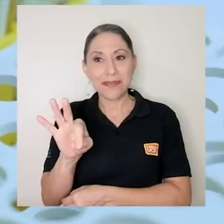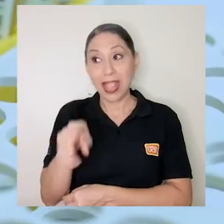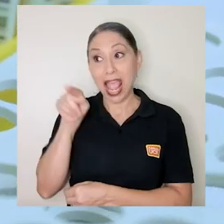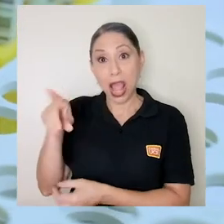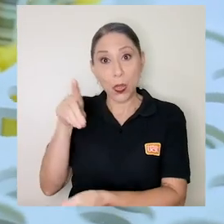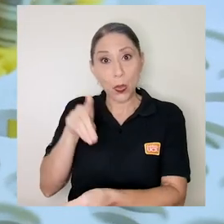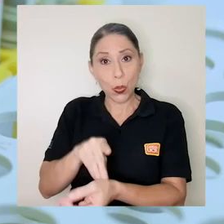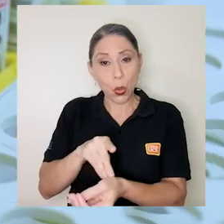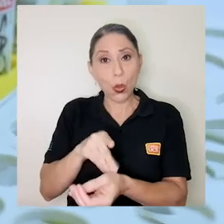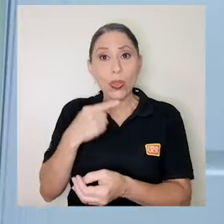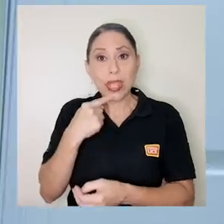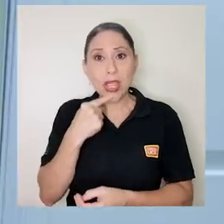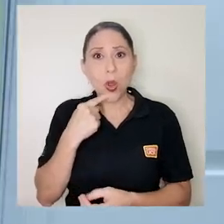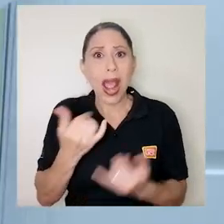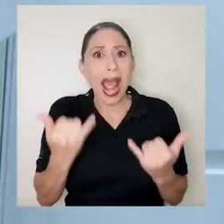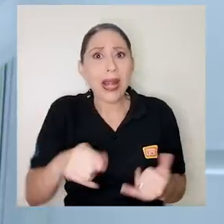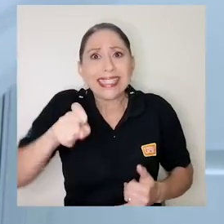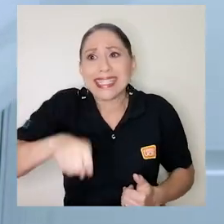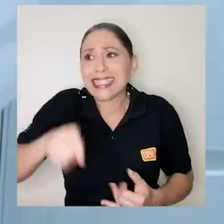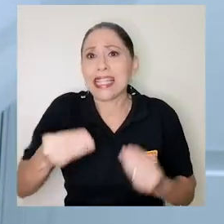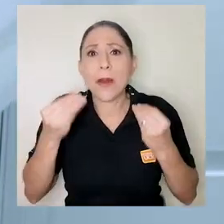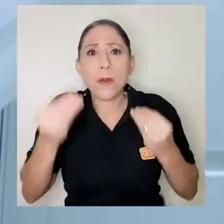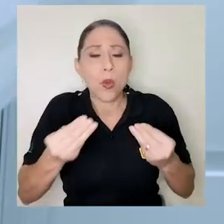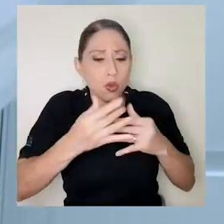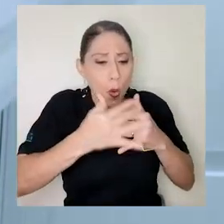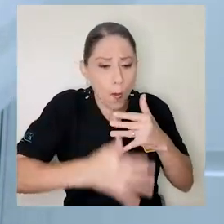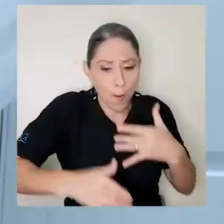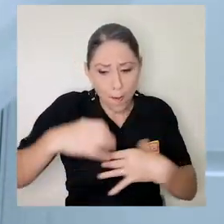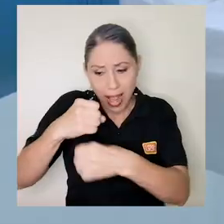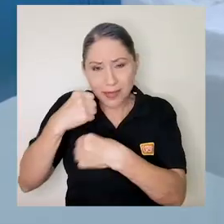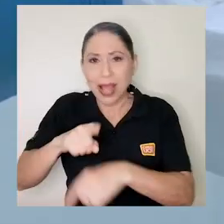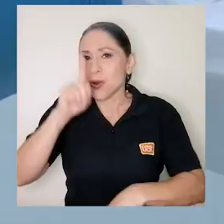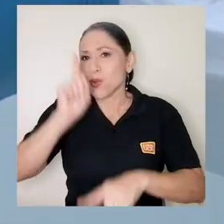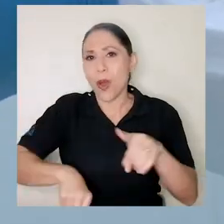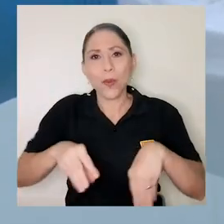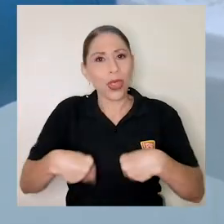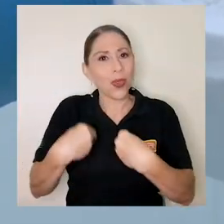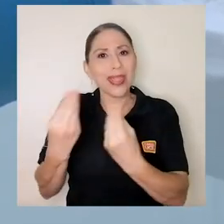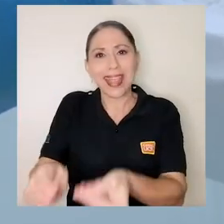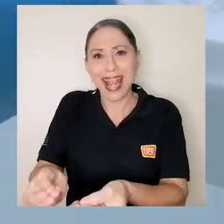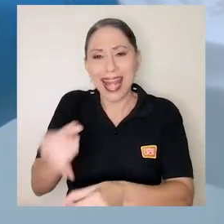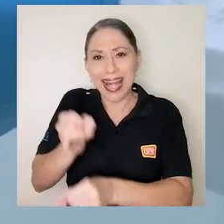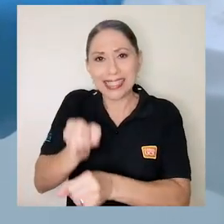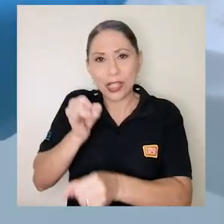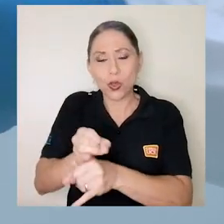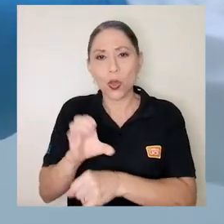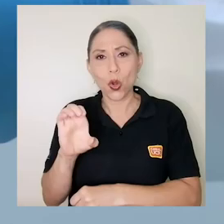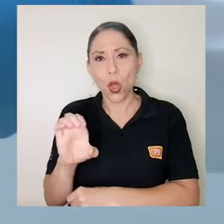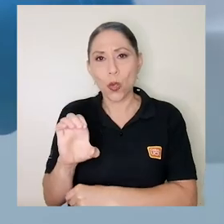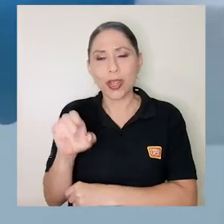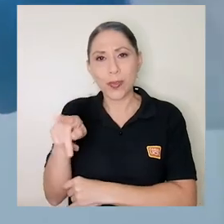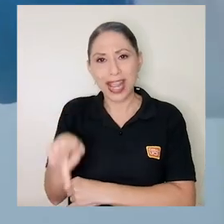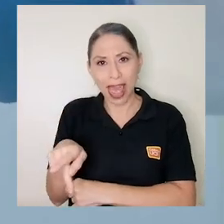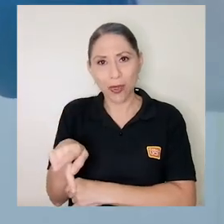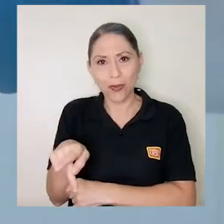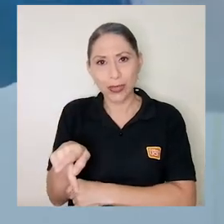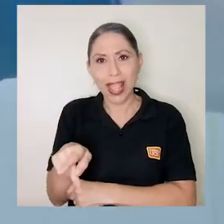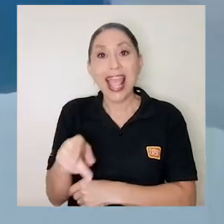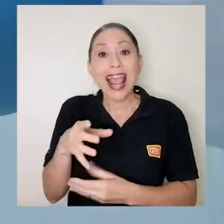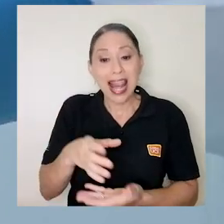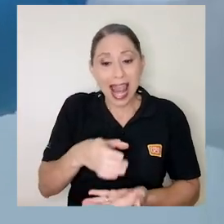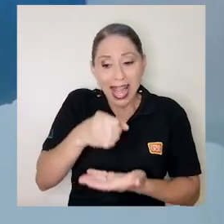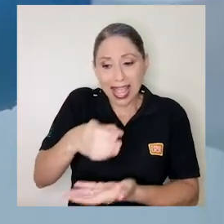especialista señaló que ante la gran demanda de plasma, tampoco han podido entregar al Instituto Clodomiro Picado de la UCR